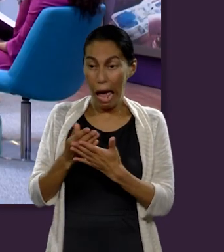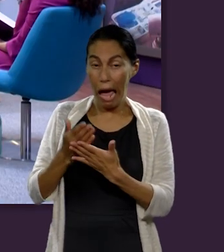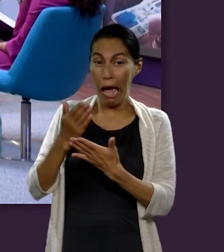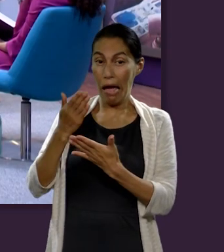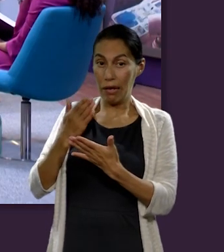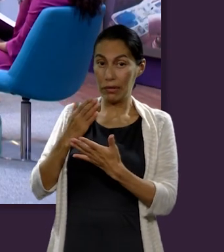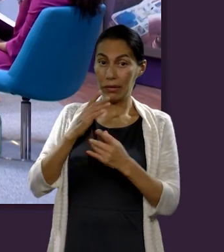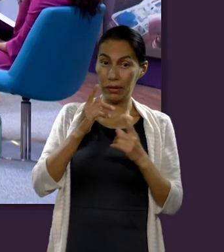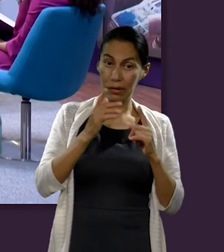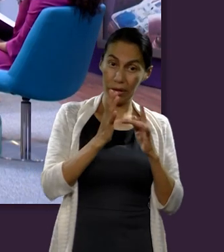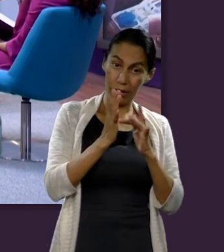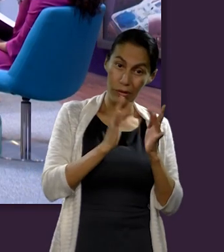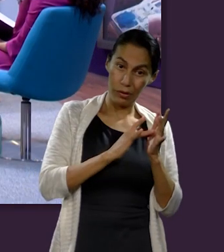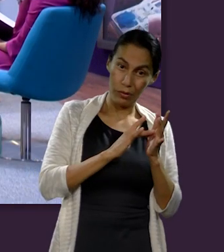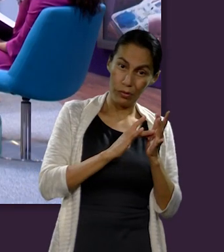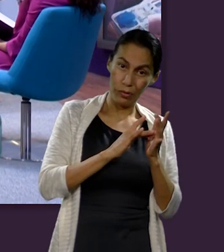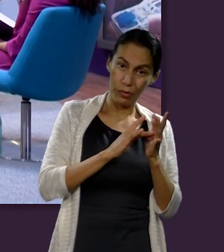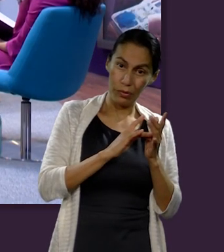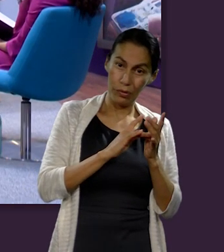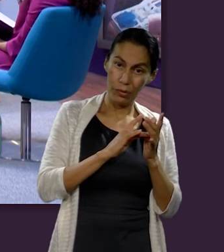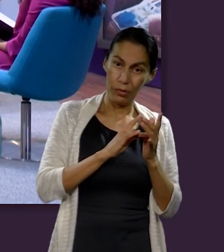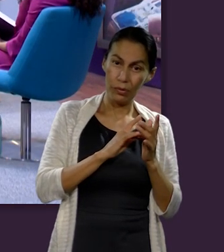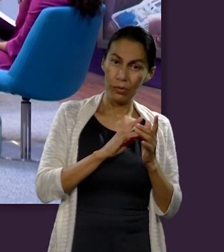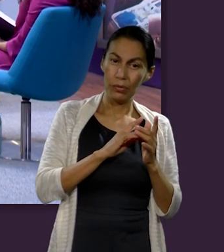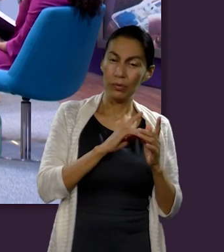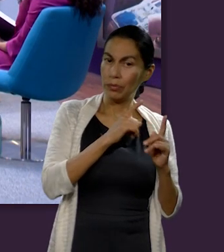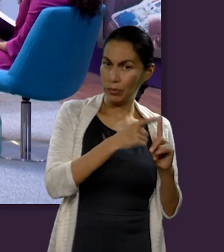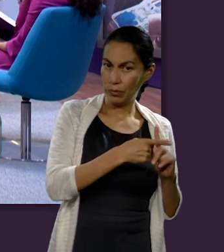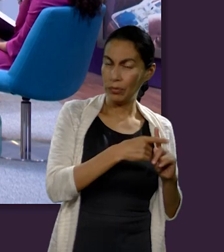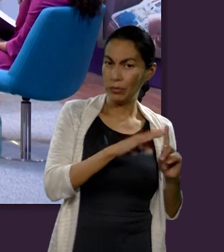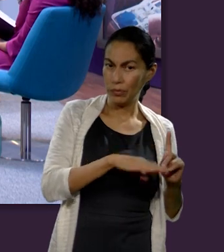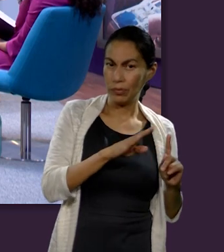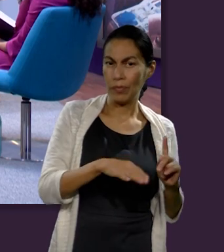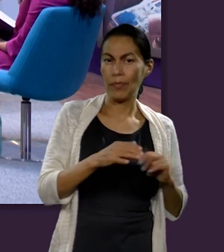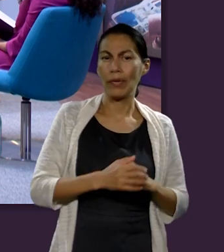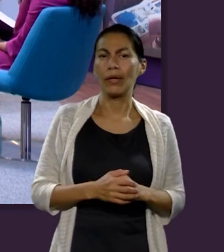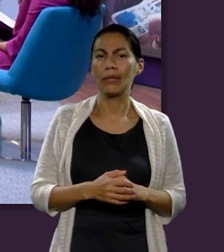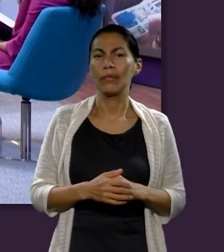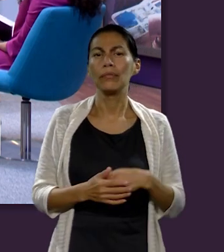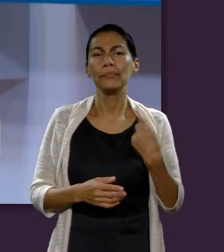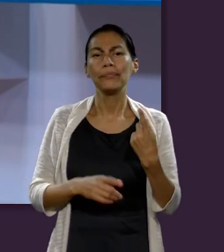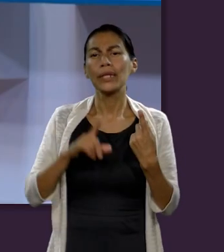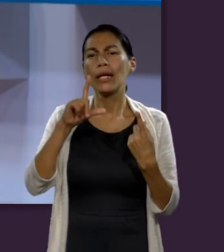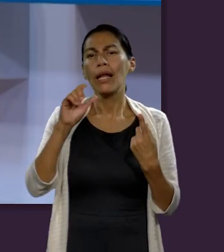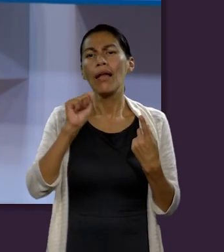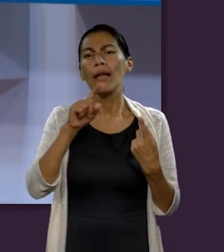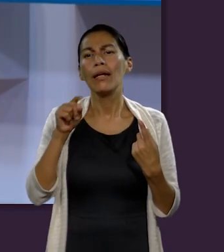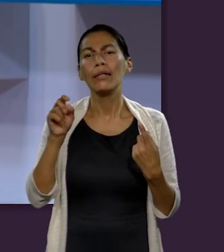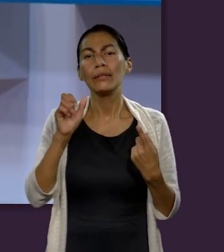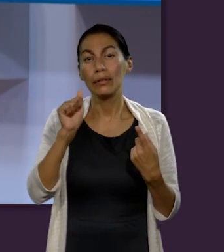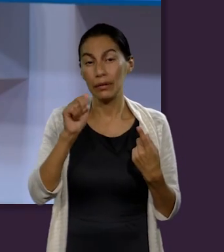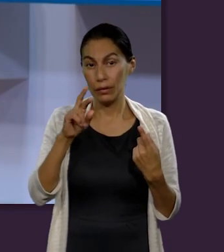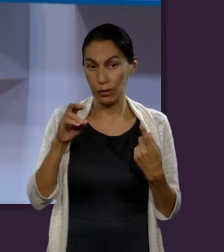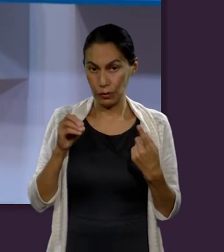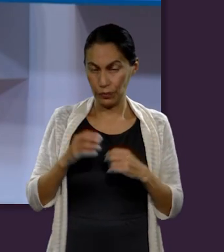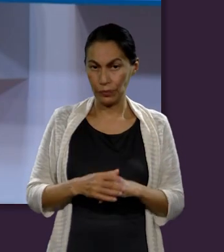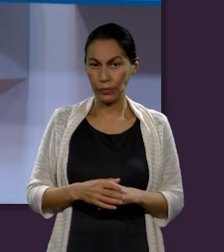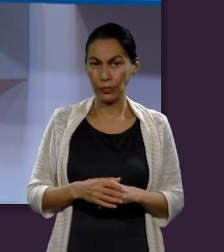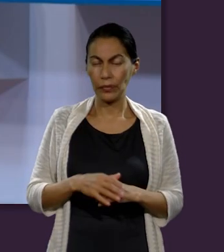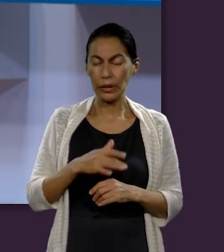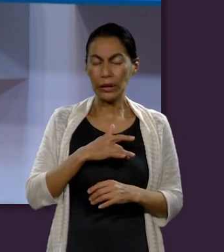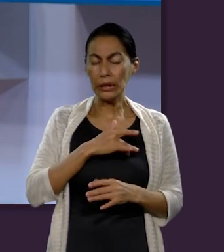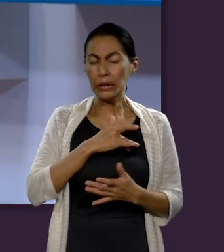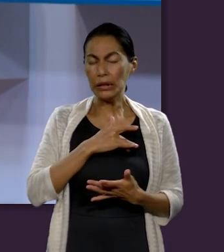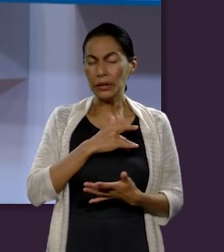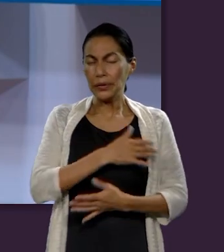cruz con Lázaro. En este episodio Jesús utiliza una metáfora muy especial, muy